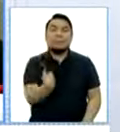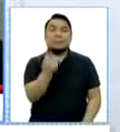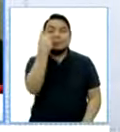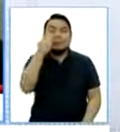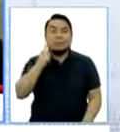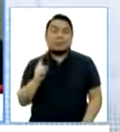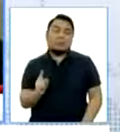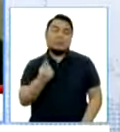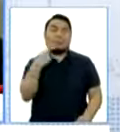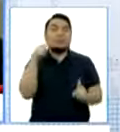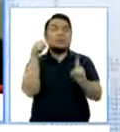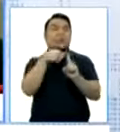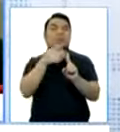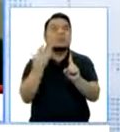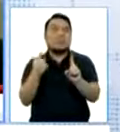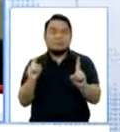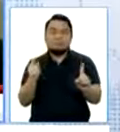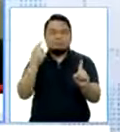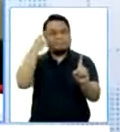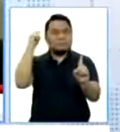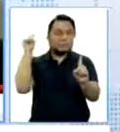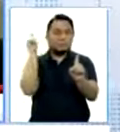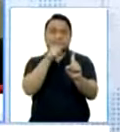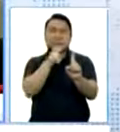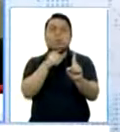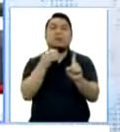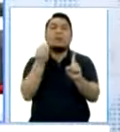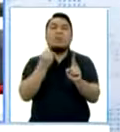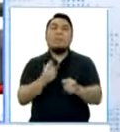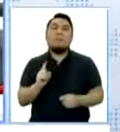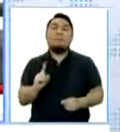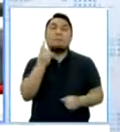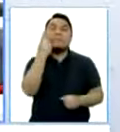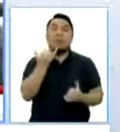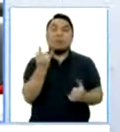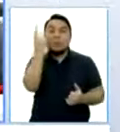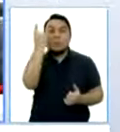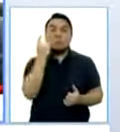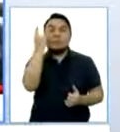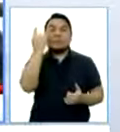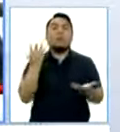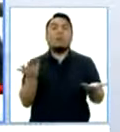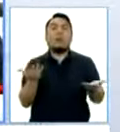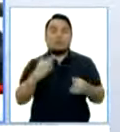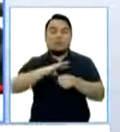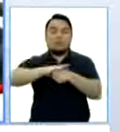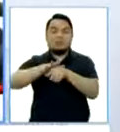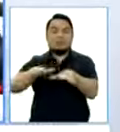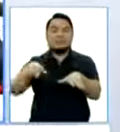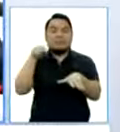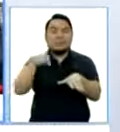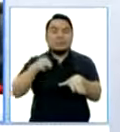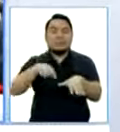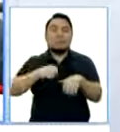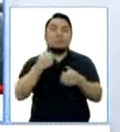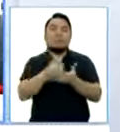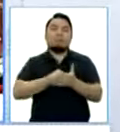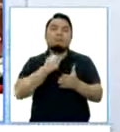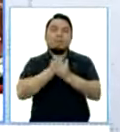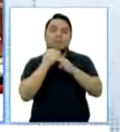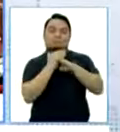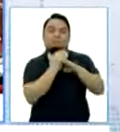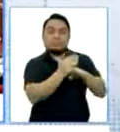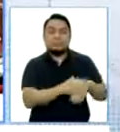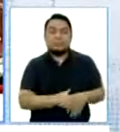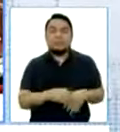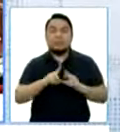nuestras prioridades es ver cómo salimos de la crisis sanitaria y cómo es que reactivamos la economía.